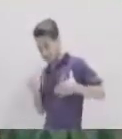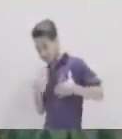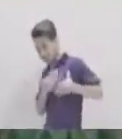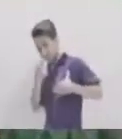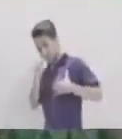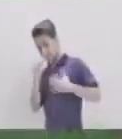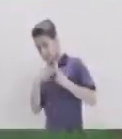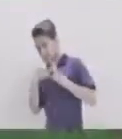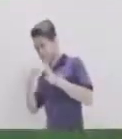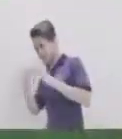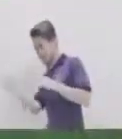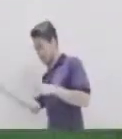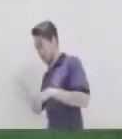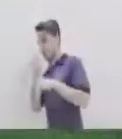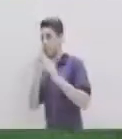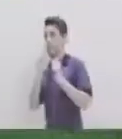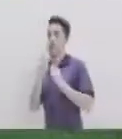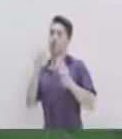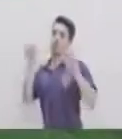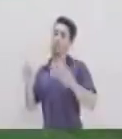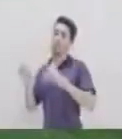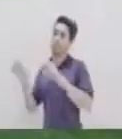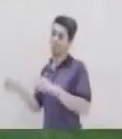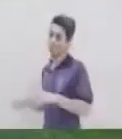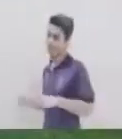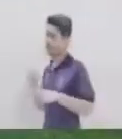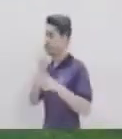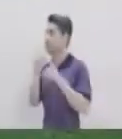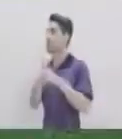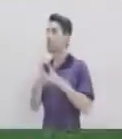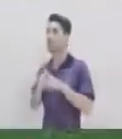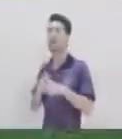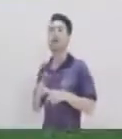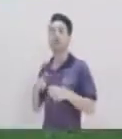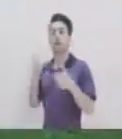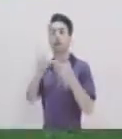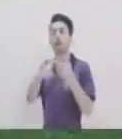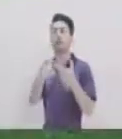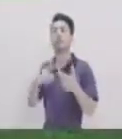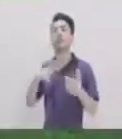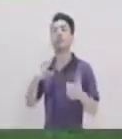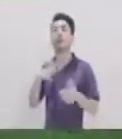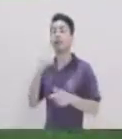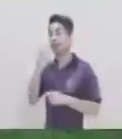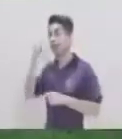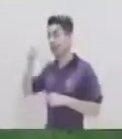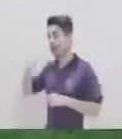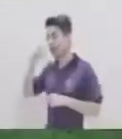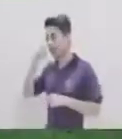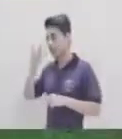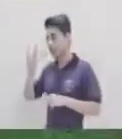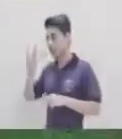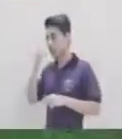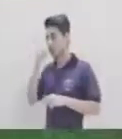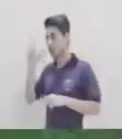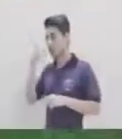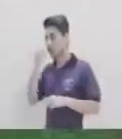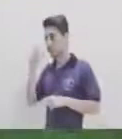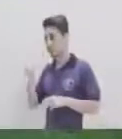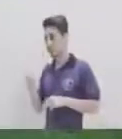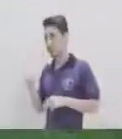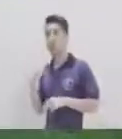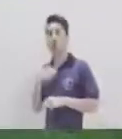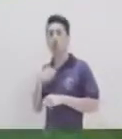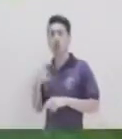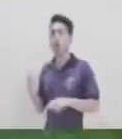seas mejor Para otras personas También tiene Un buen sentido De intuición No sé si te pasa Pero cuando tú